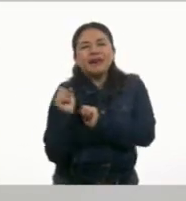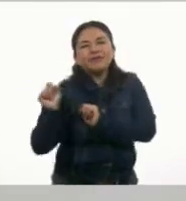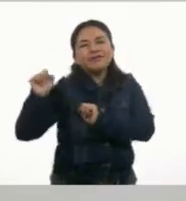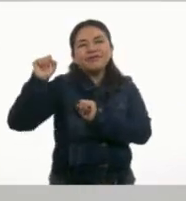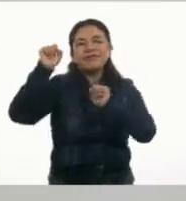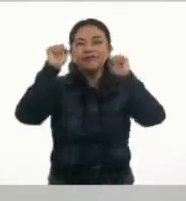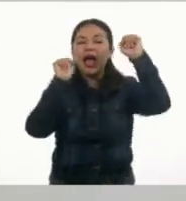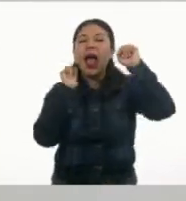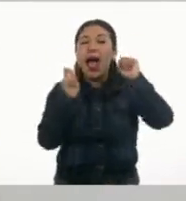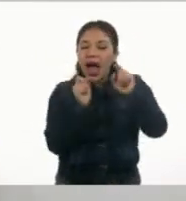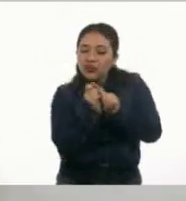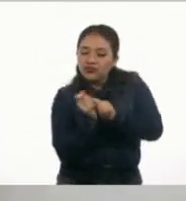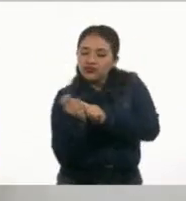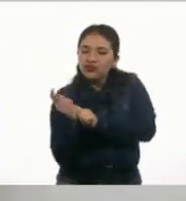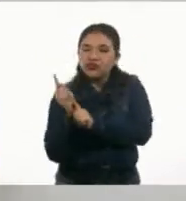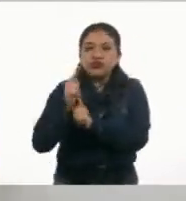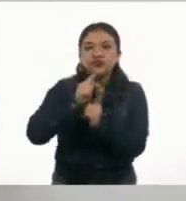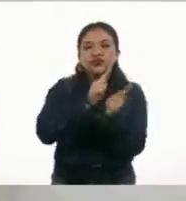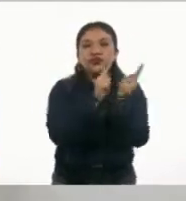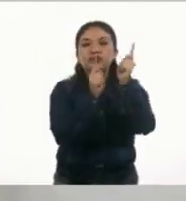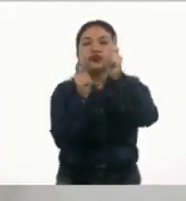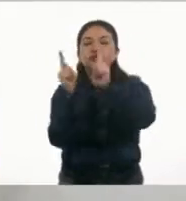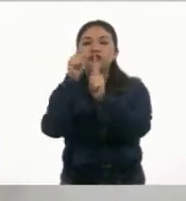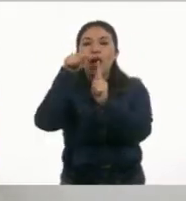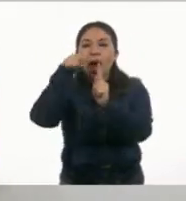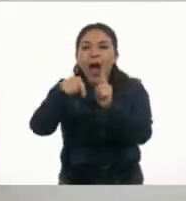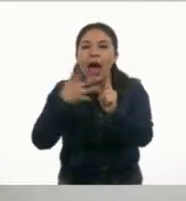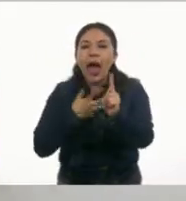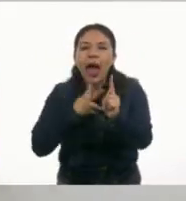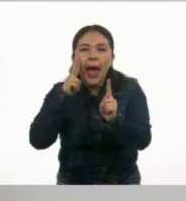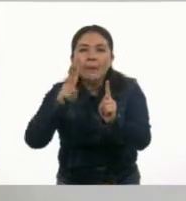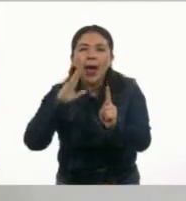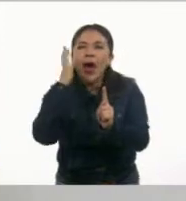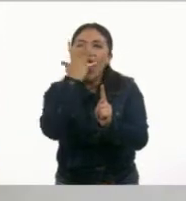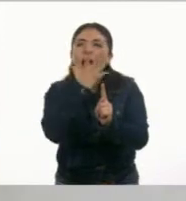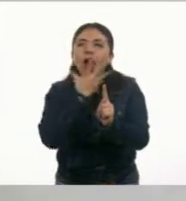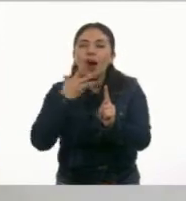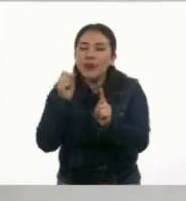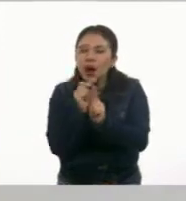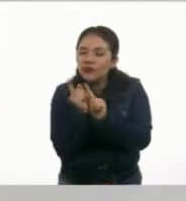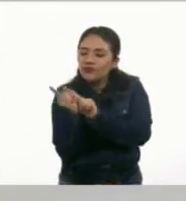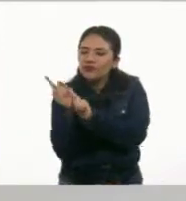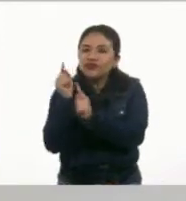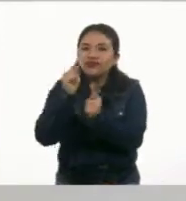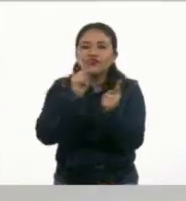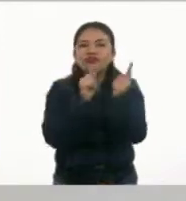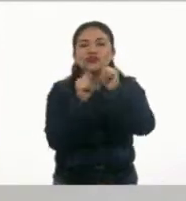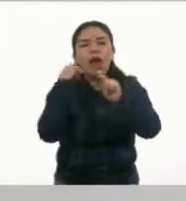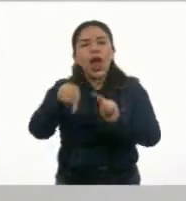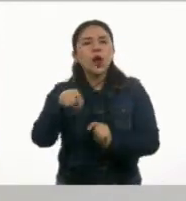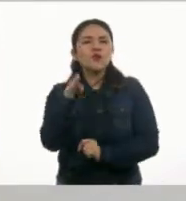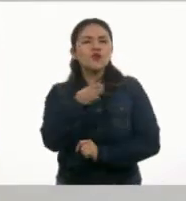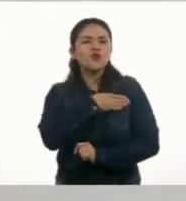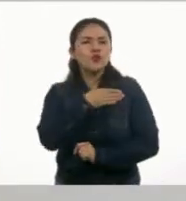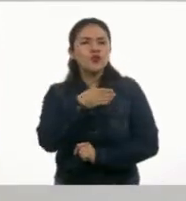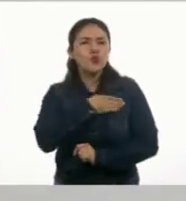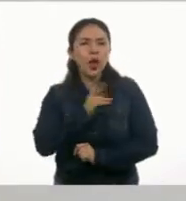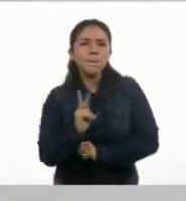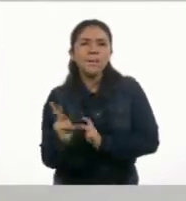dirige hacia el sol una pequeña y encantadora ramita inofensiva.